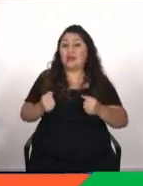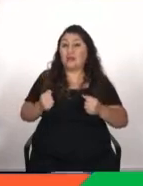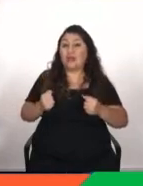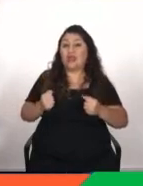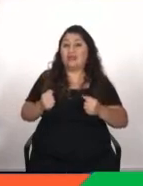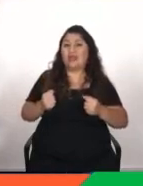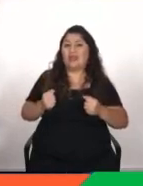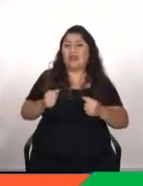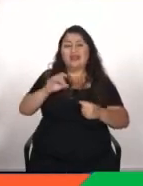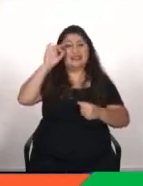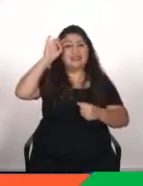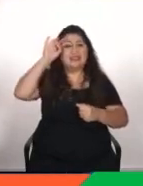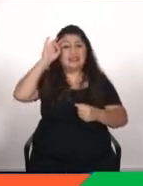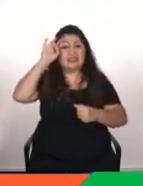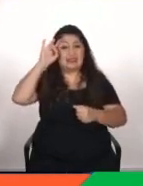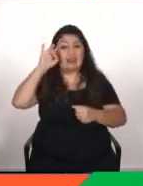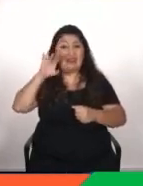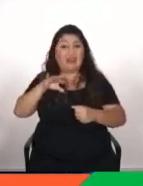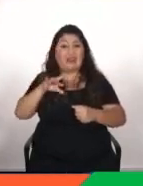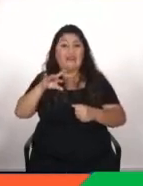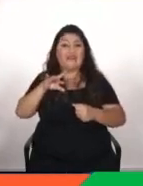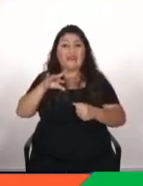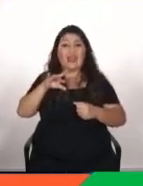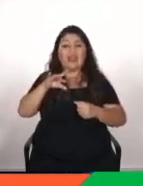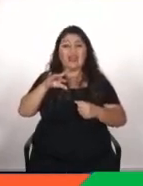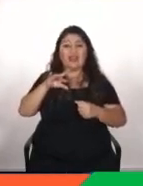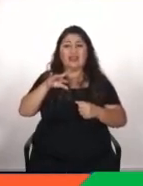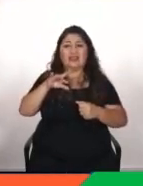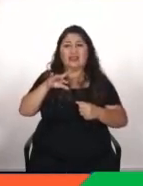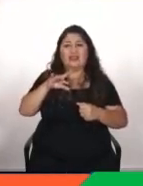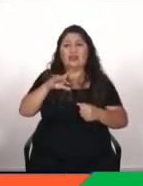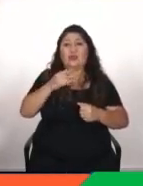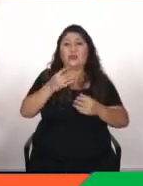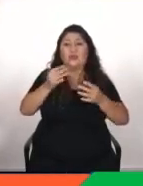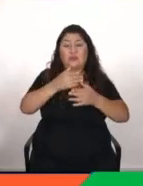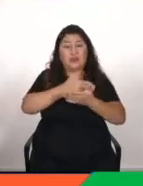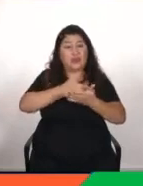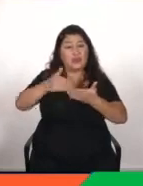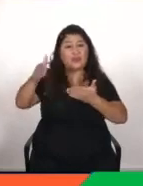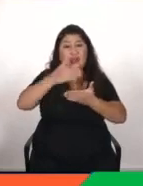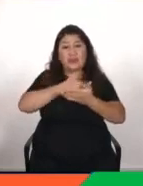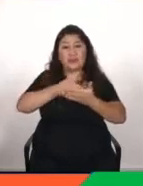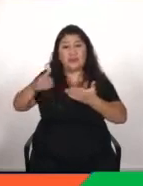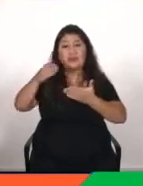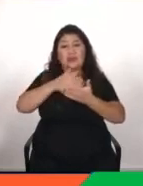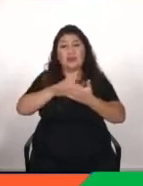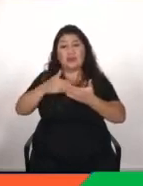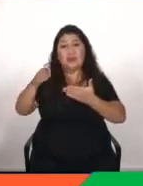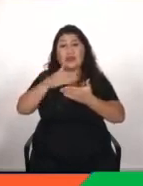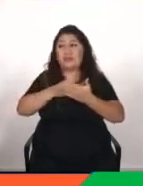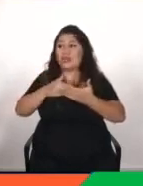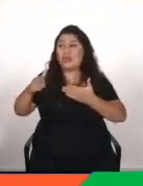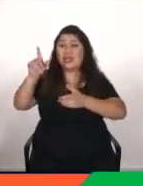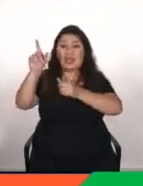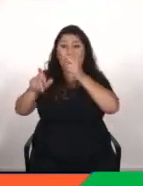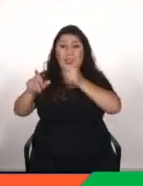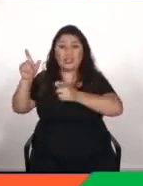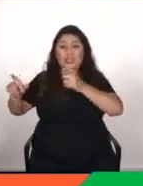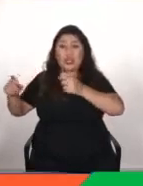escalarlo para tener a millones y millones de bots en redes sociales directamente generando un discurso de odio un discurso